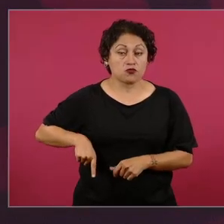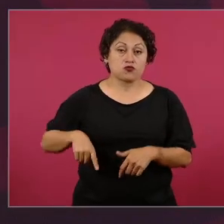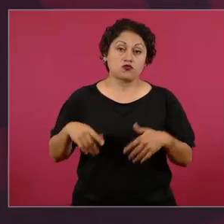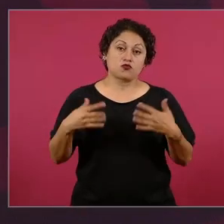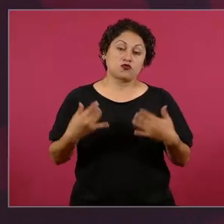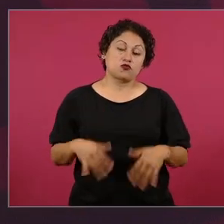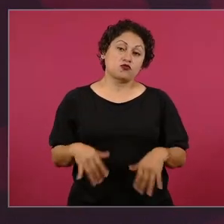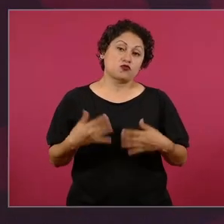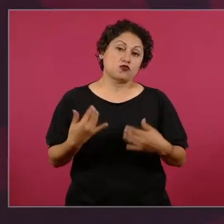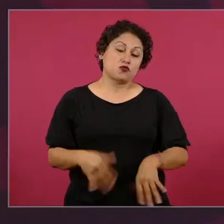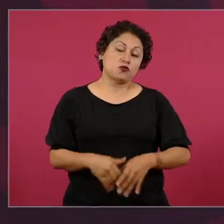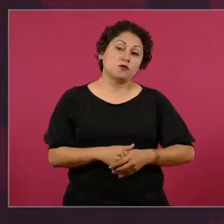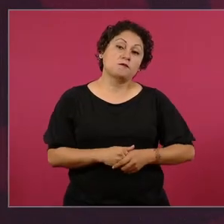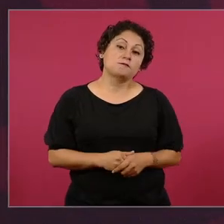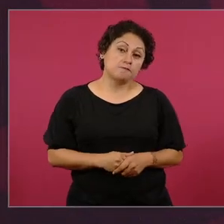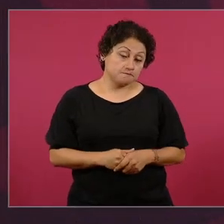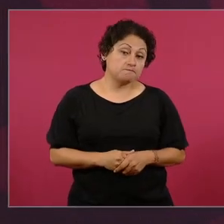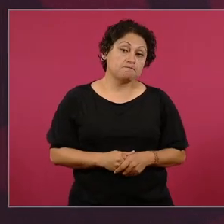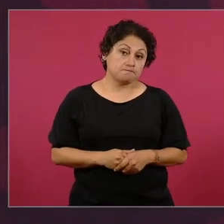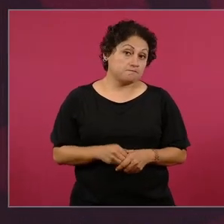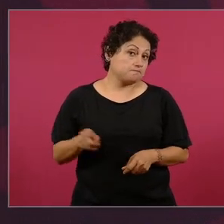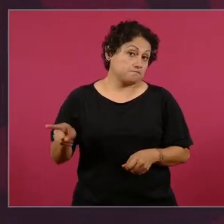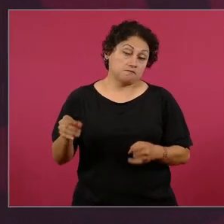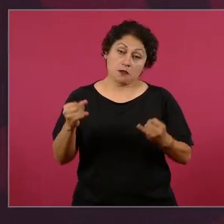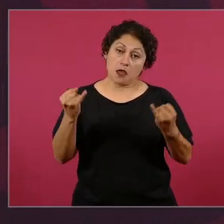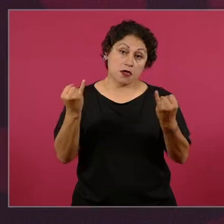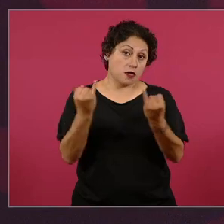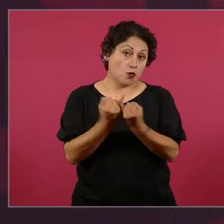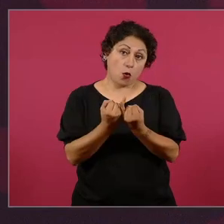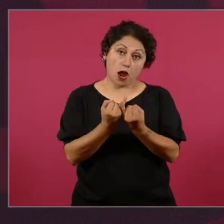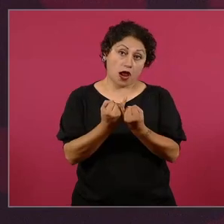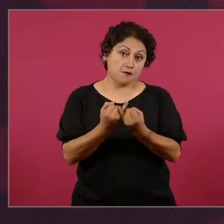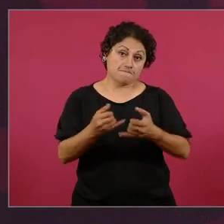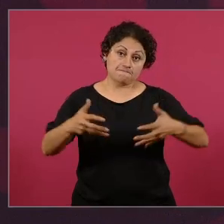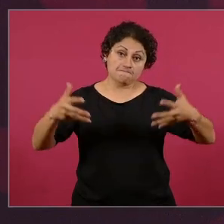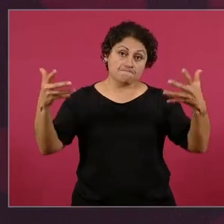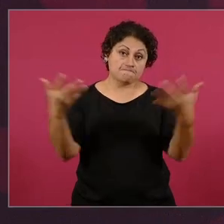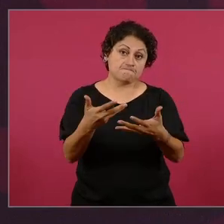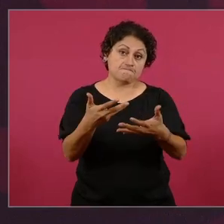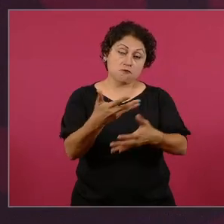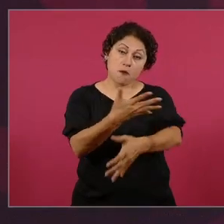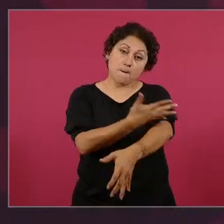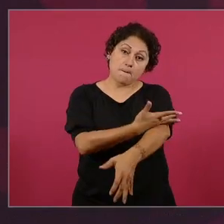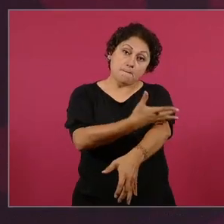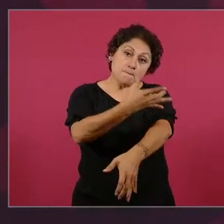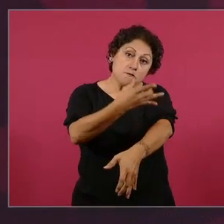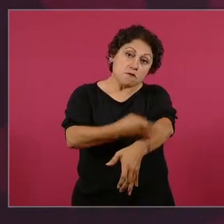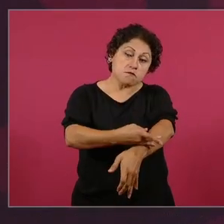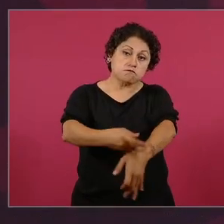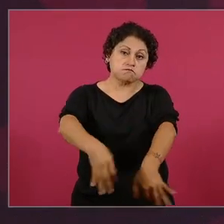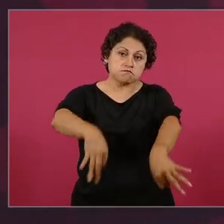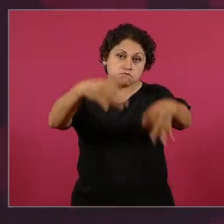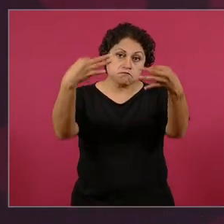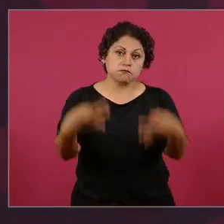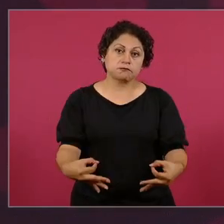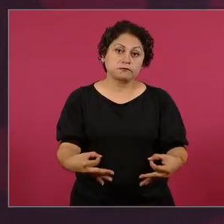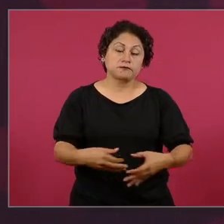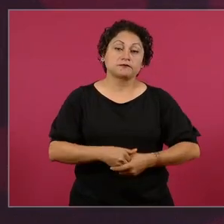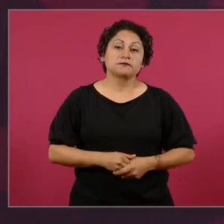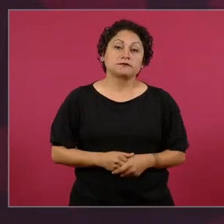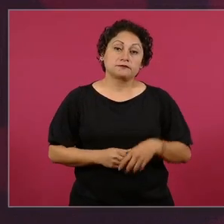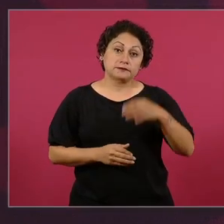que va a actuar con honestidad y con rectitud. Por